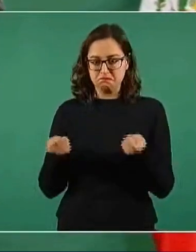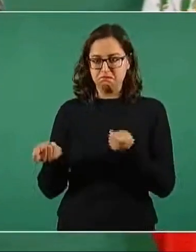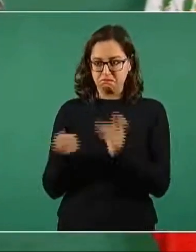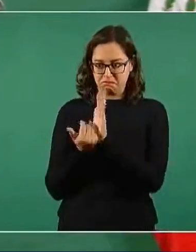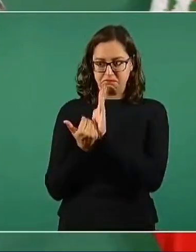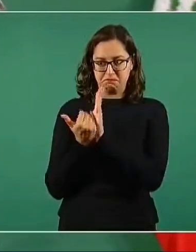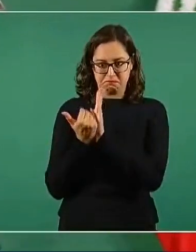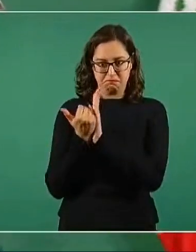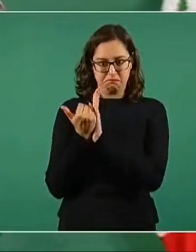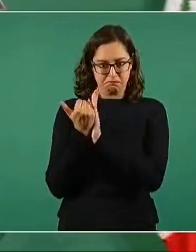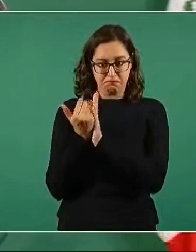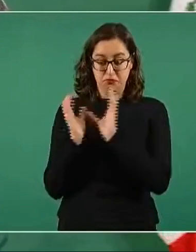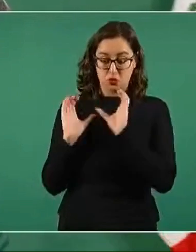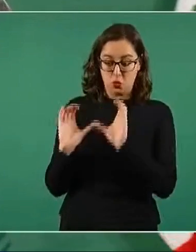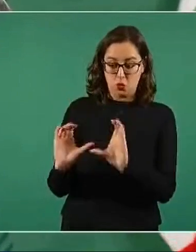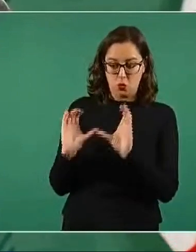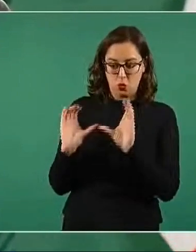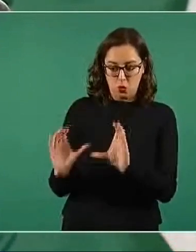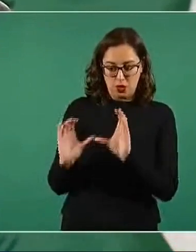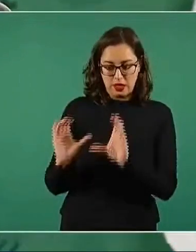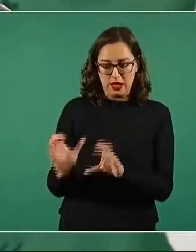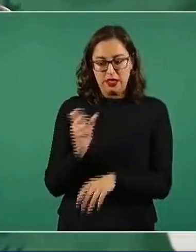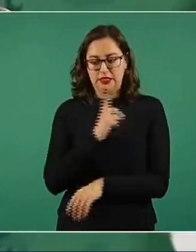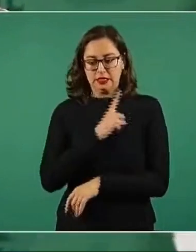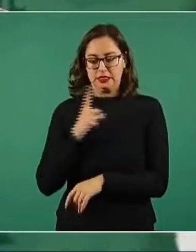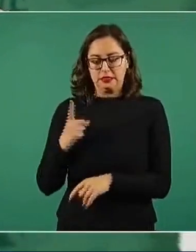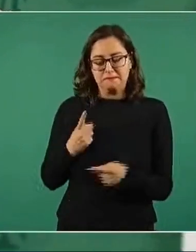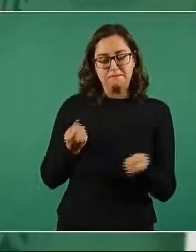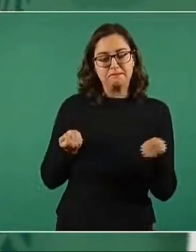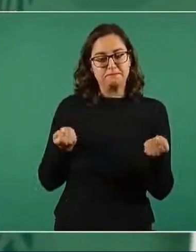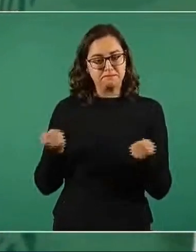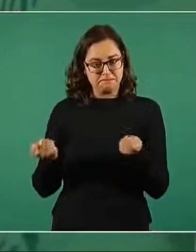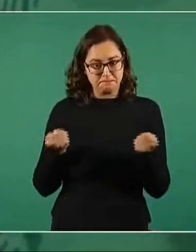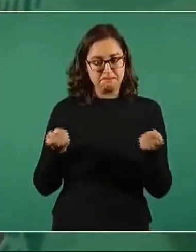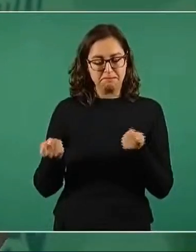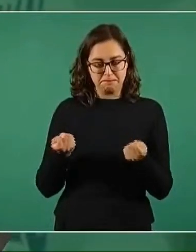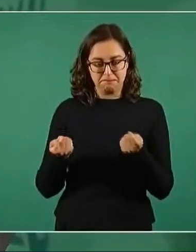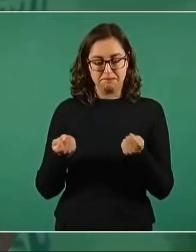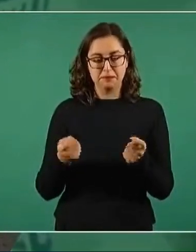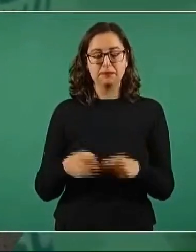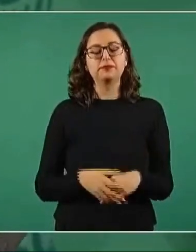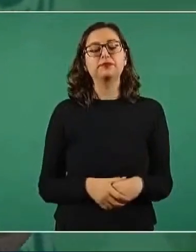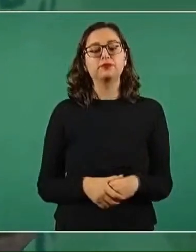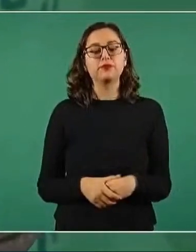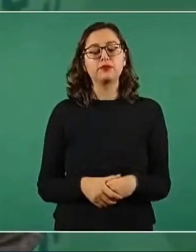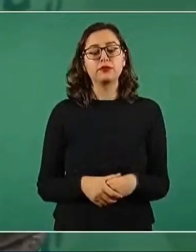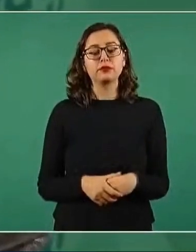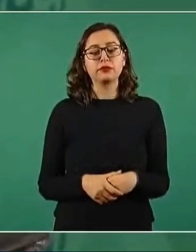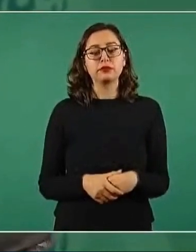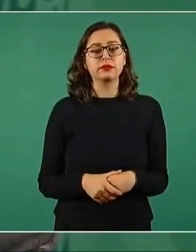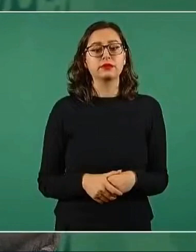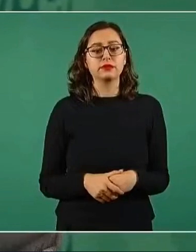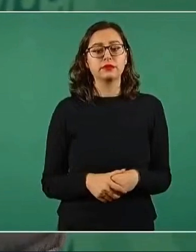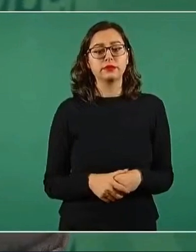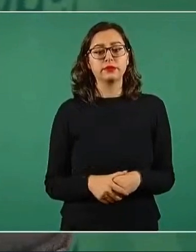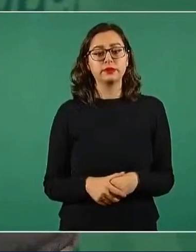seguir cuidando que no aumente. En cuanto